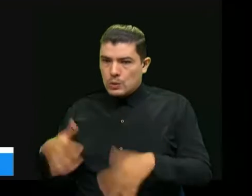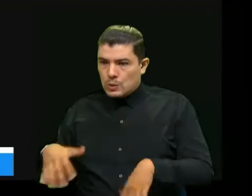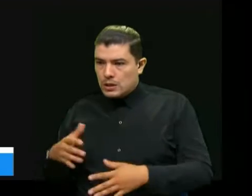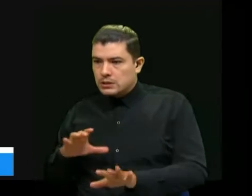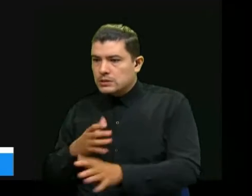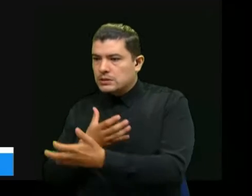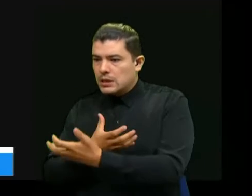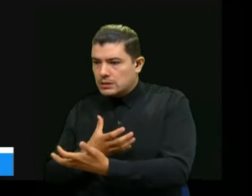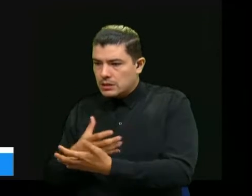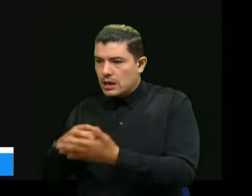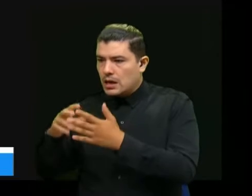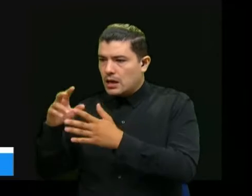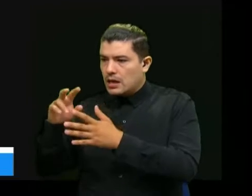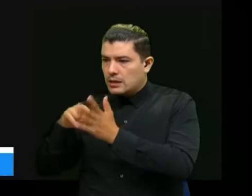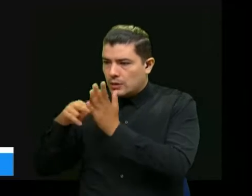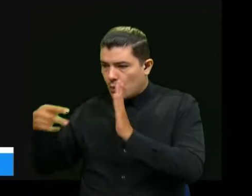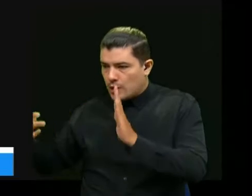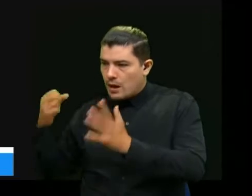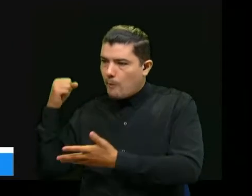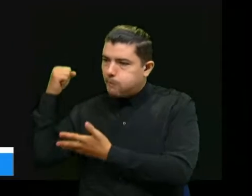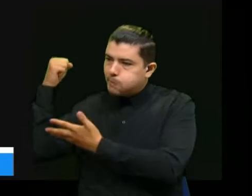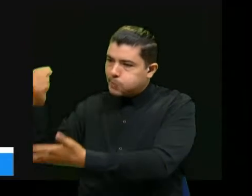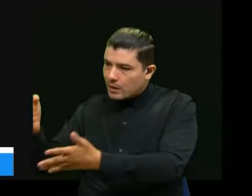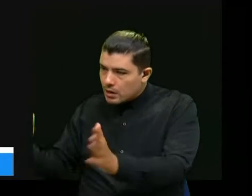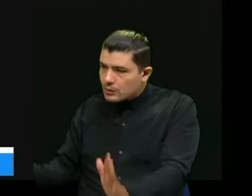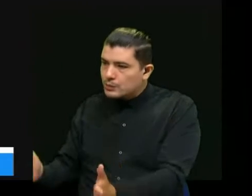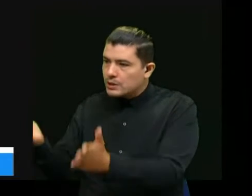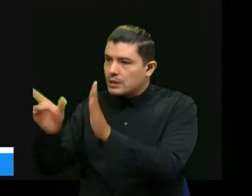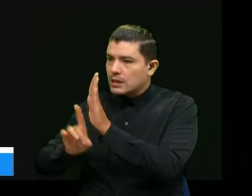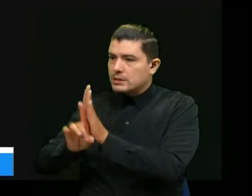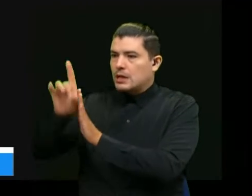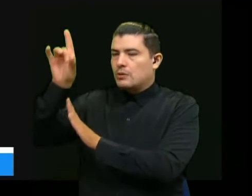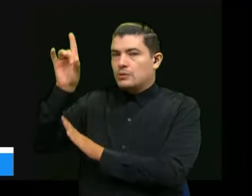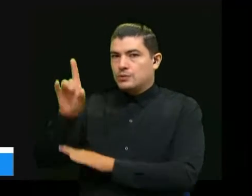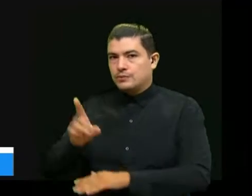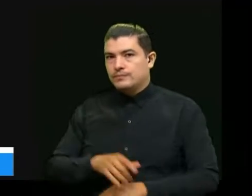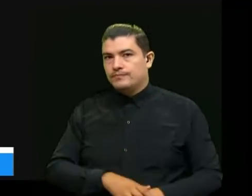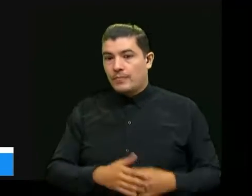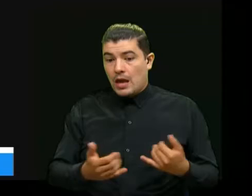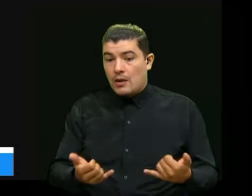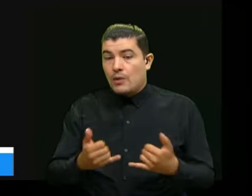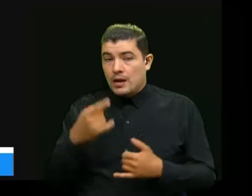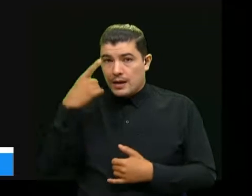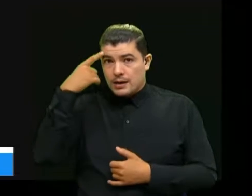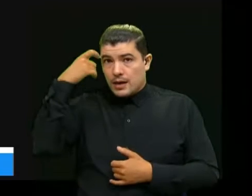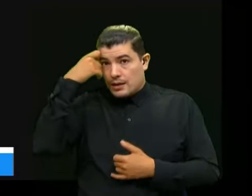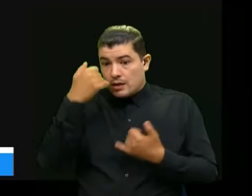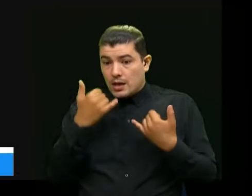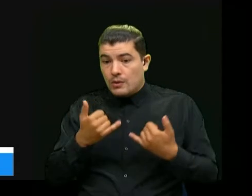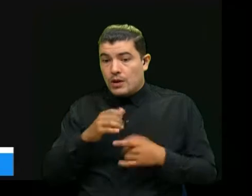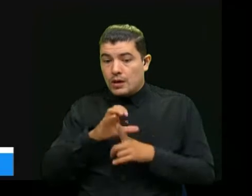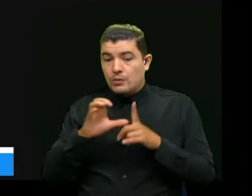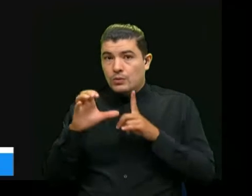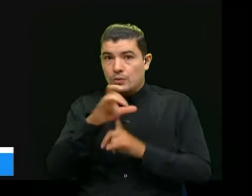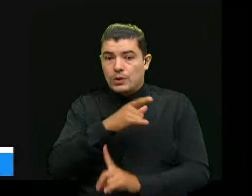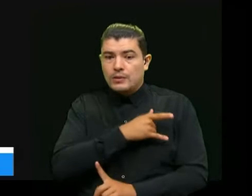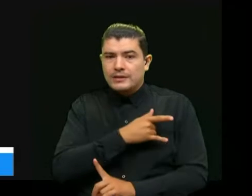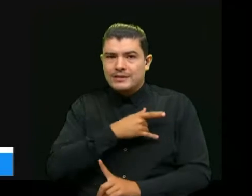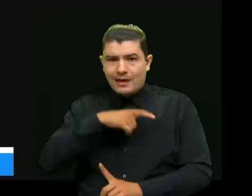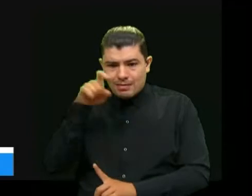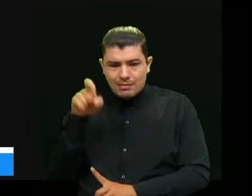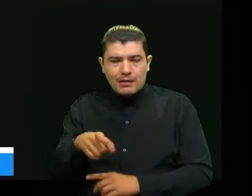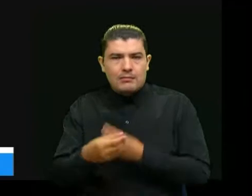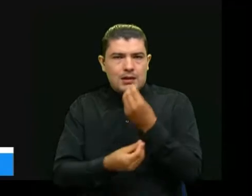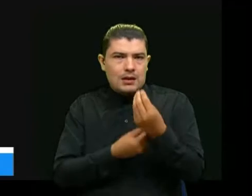generación de conocimiento y este es nuestro reto y esto hay que hacerlo como una cultura de toda la universidad y acá